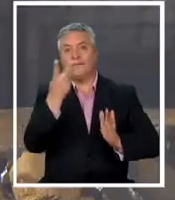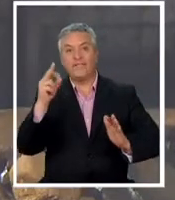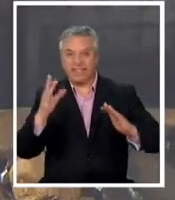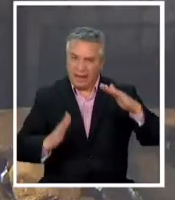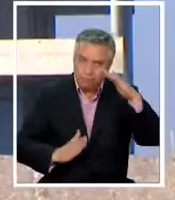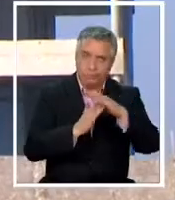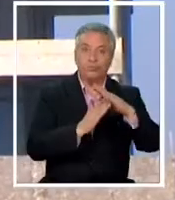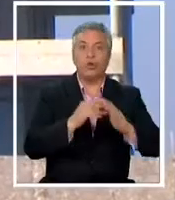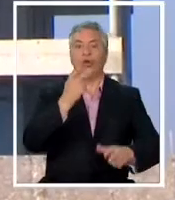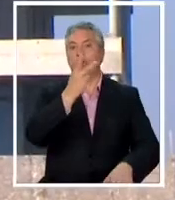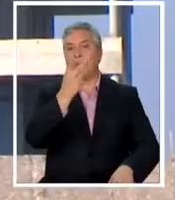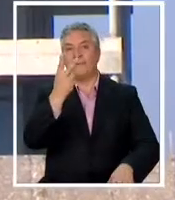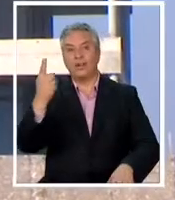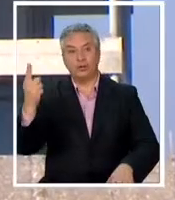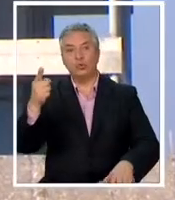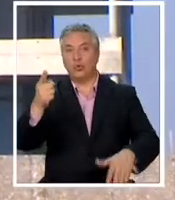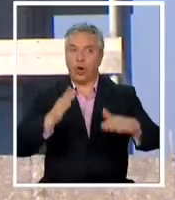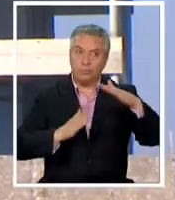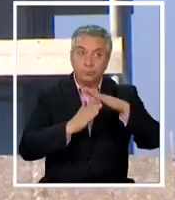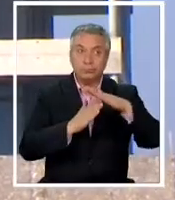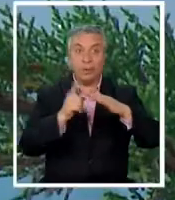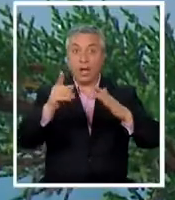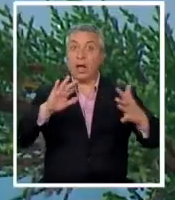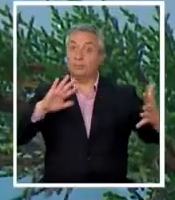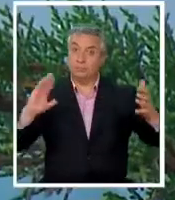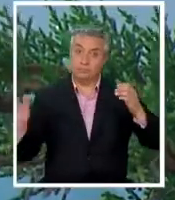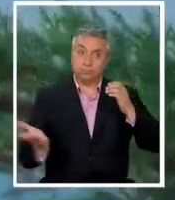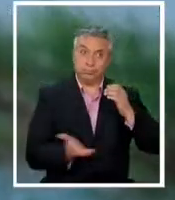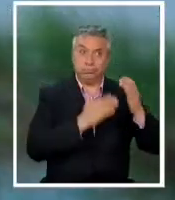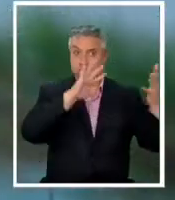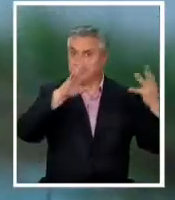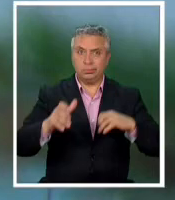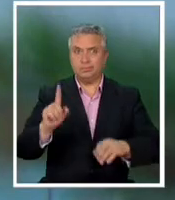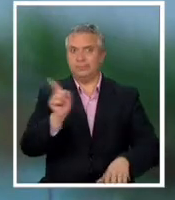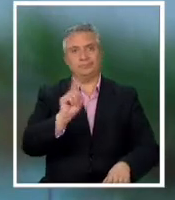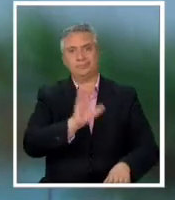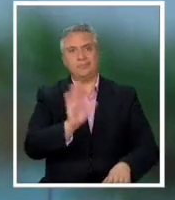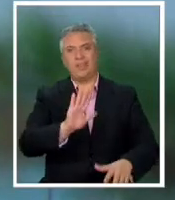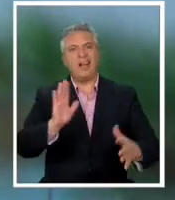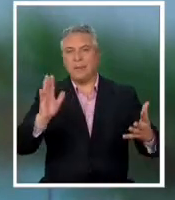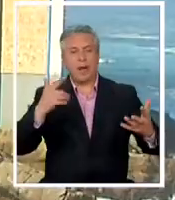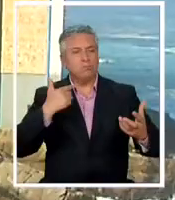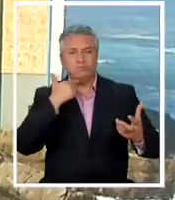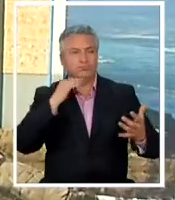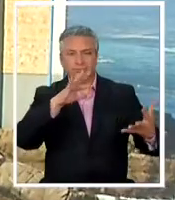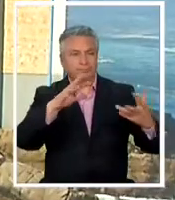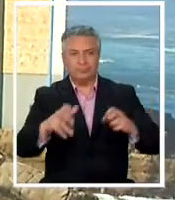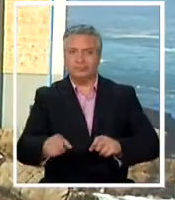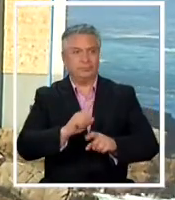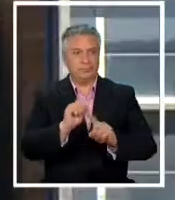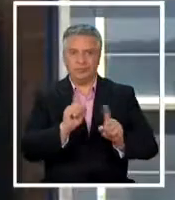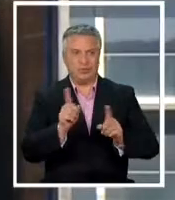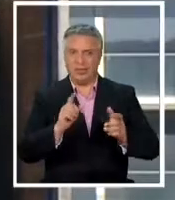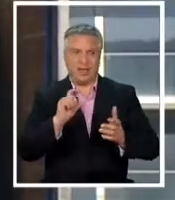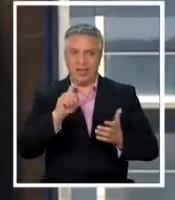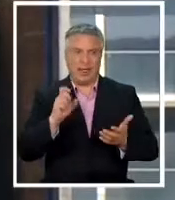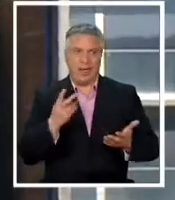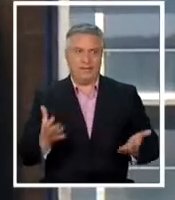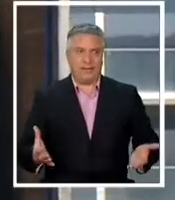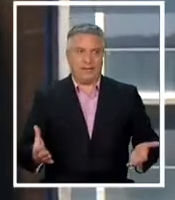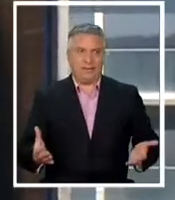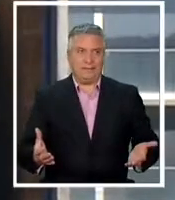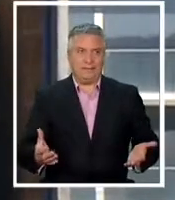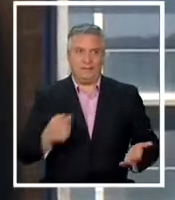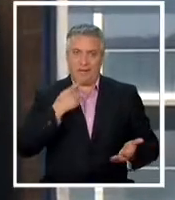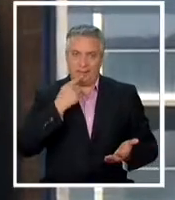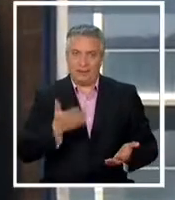temporada en la que se descartó el derrumbe pues podría traer graves consecuencias medioambientales para la zona se acoge toda